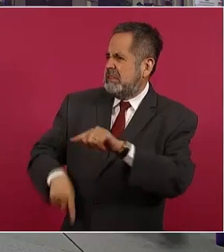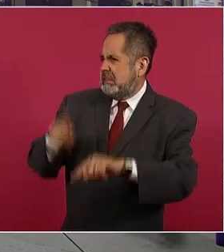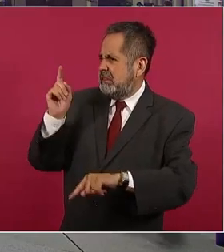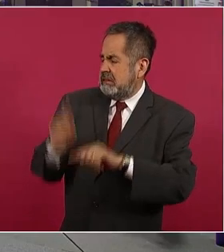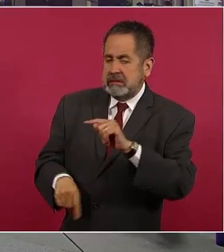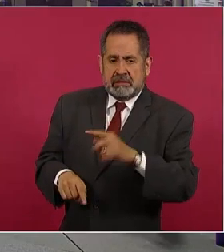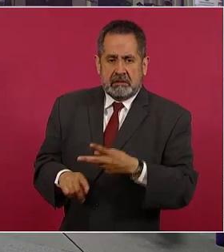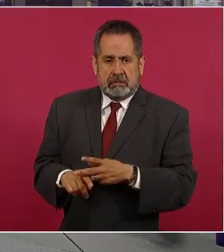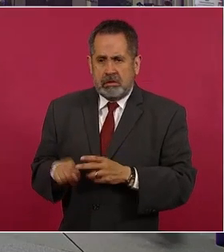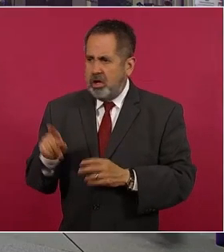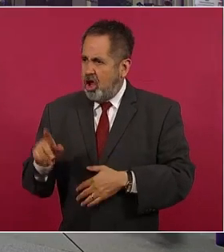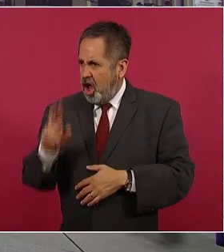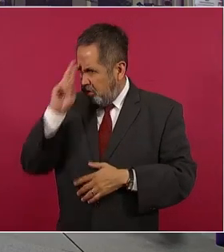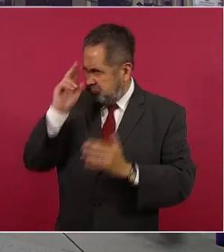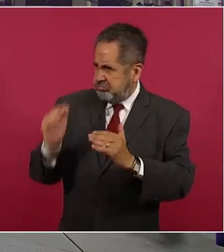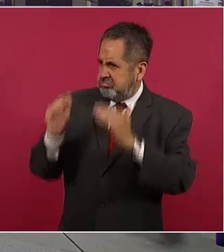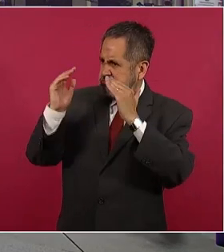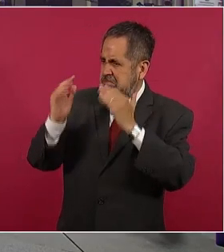soberanía